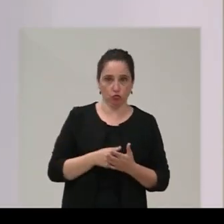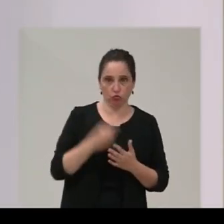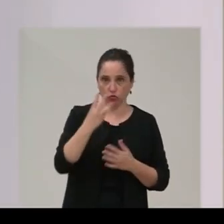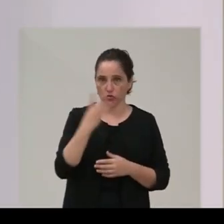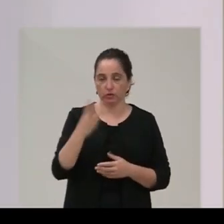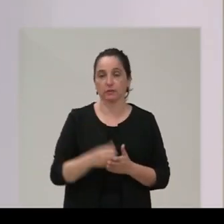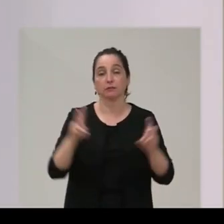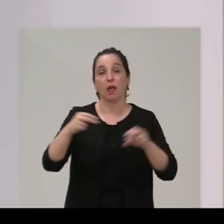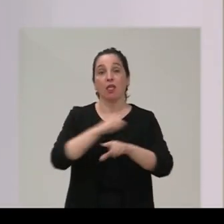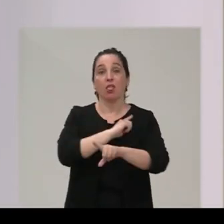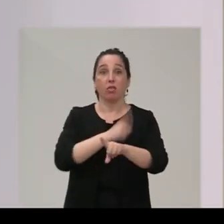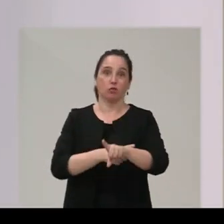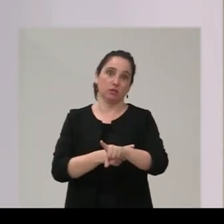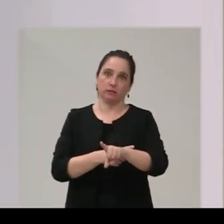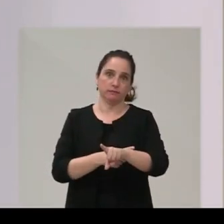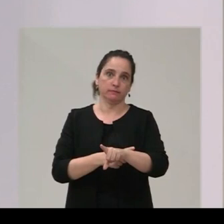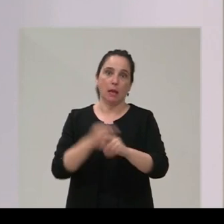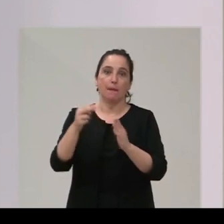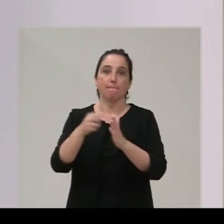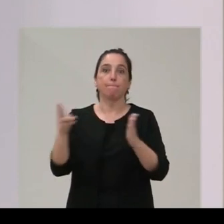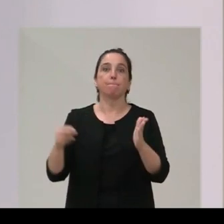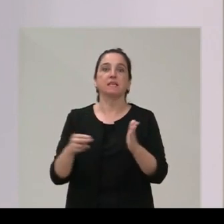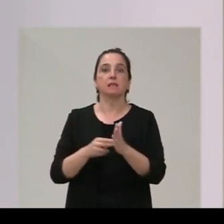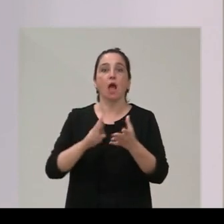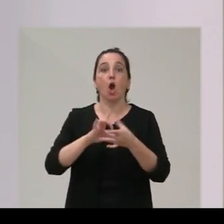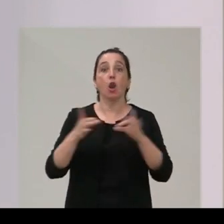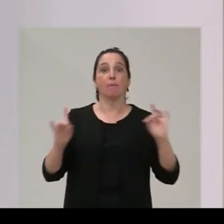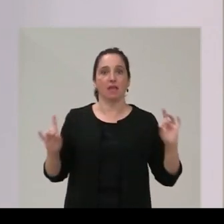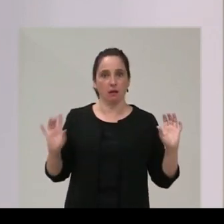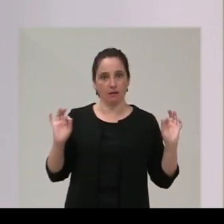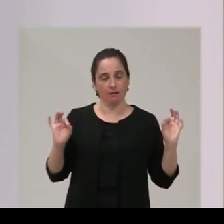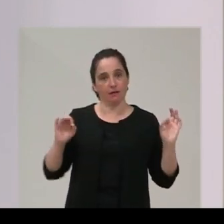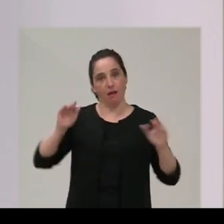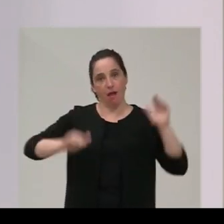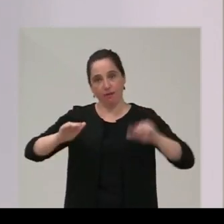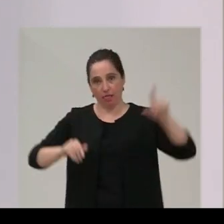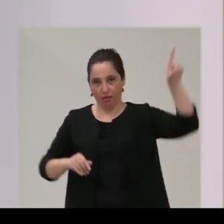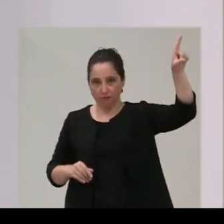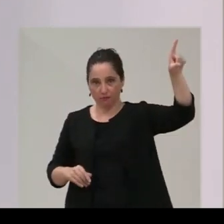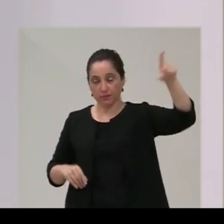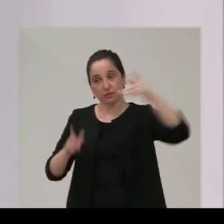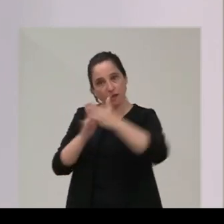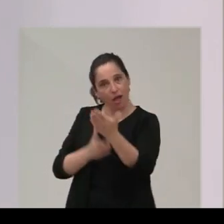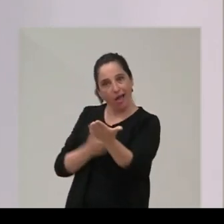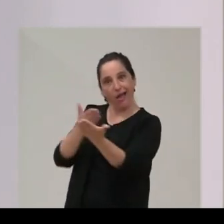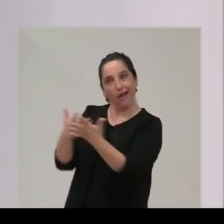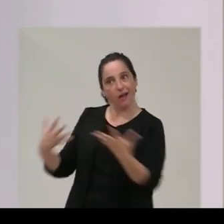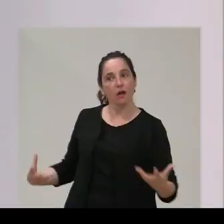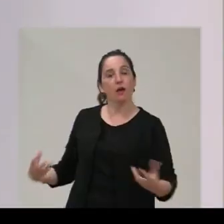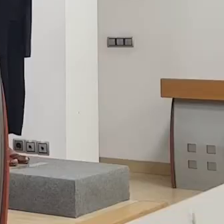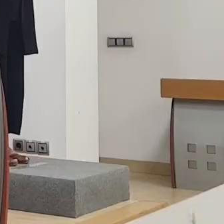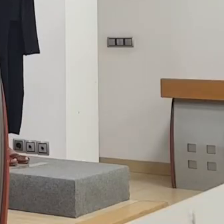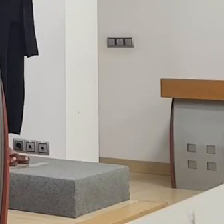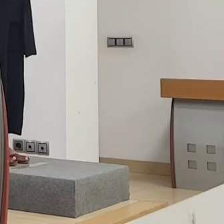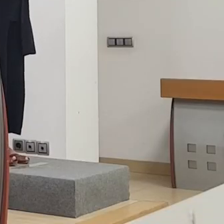la piscina olímpica la única que habrá en Cantabria que ya la hemos proyectado en el Instituto Municipal de Deportes iremos juntos y de la